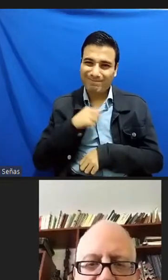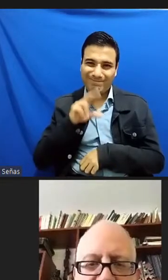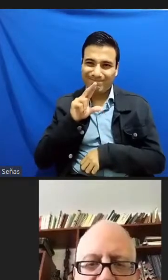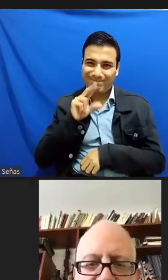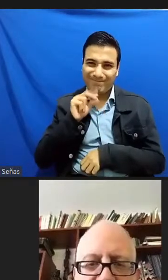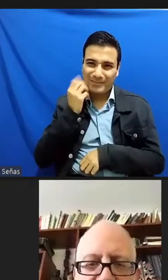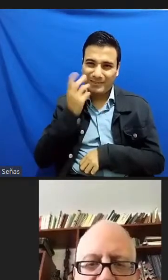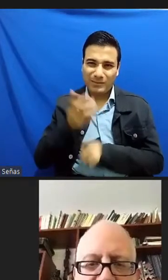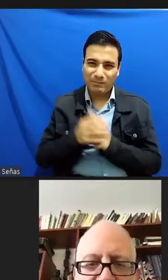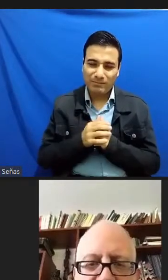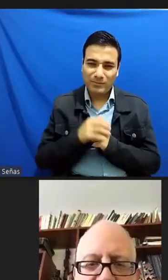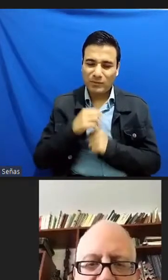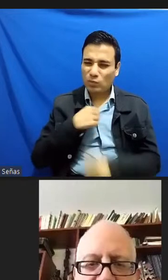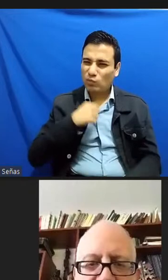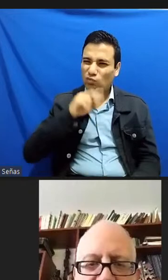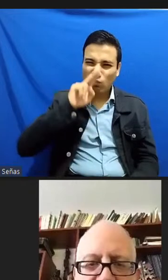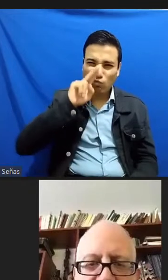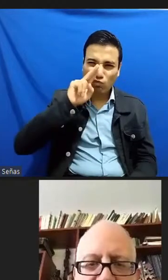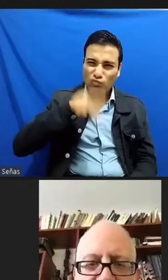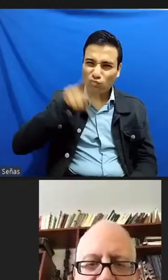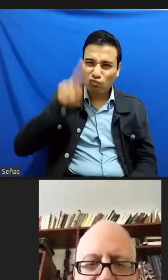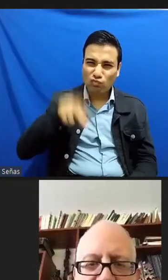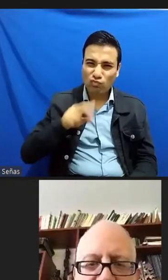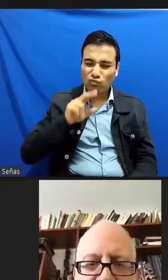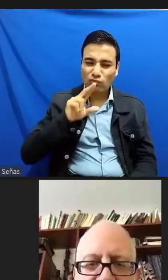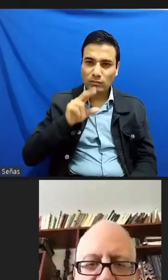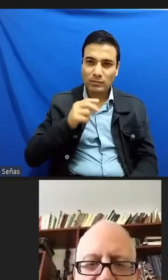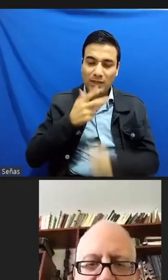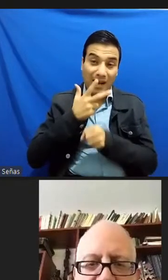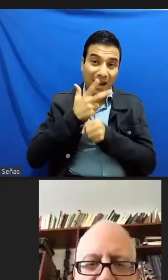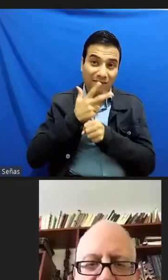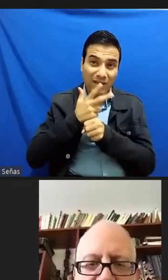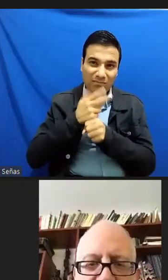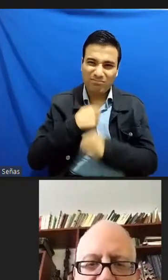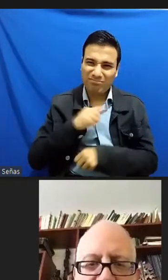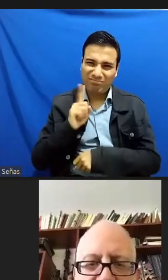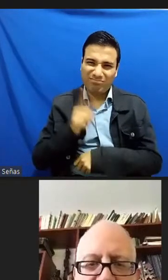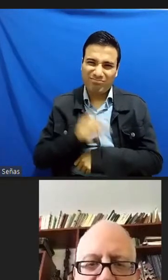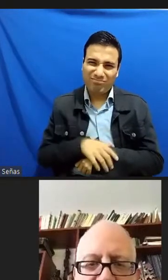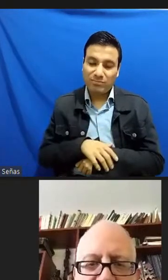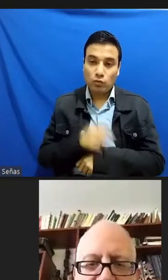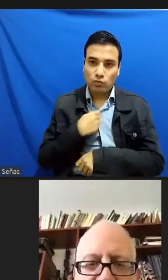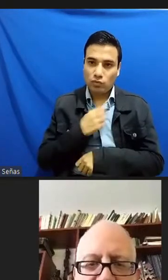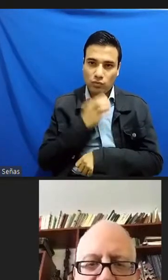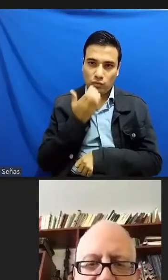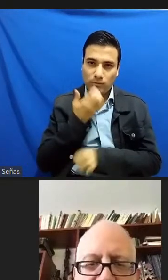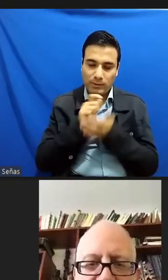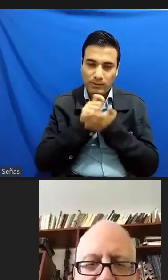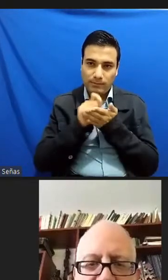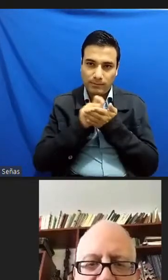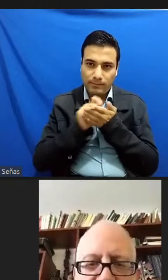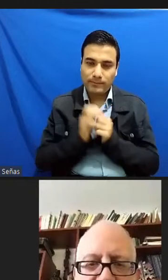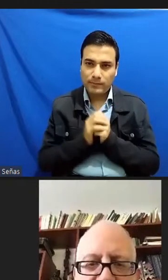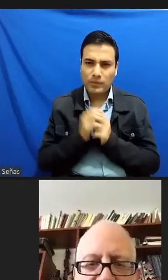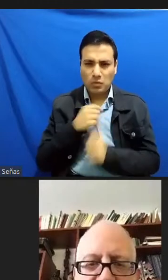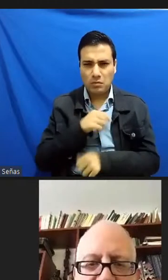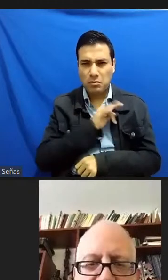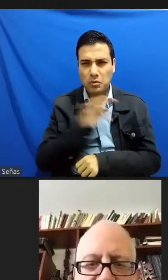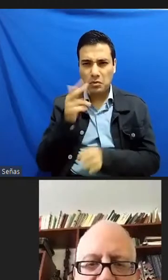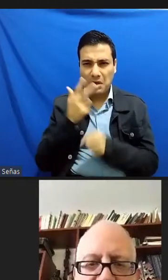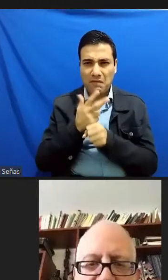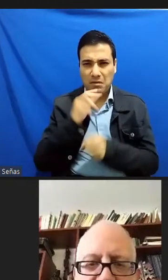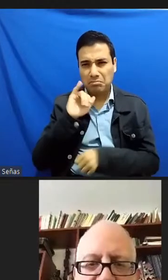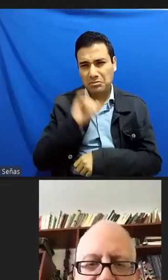¿no? de manera inversa por ejemplo es grabar ¿no? yo soy escritor o sea yo podría grabar también yo podría